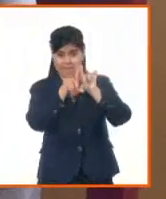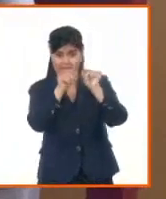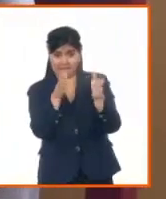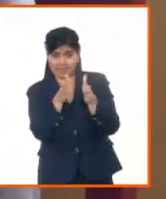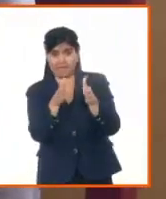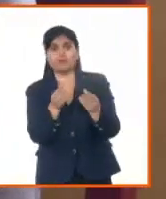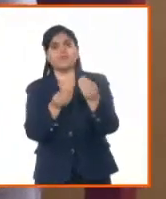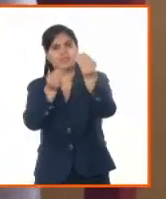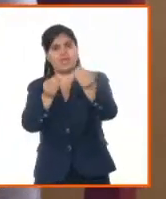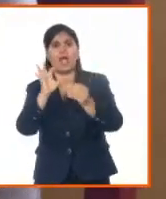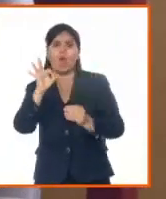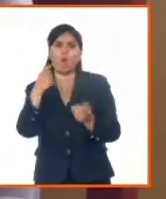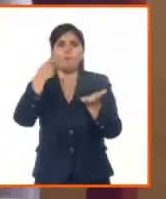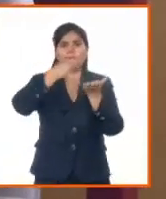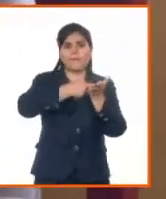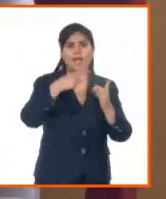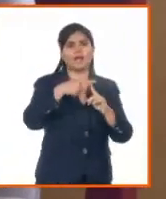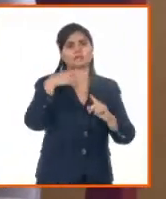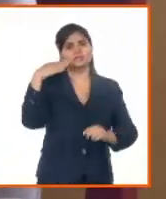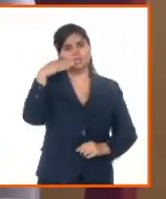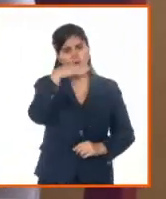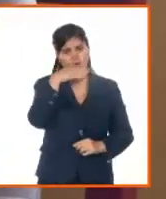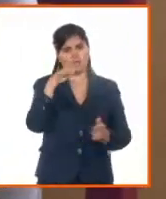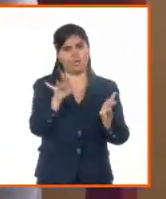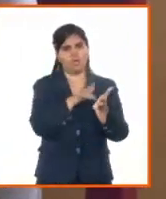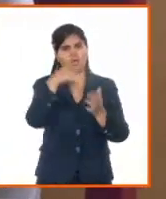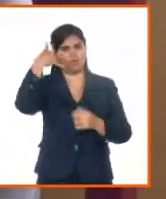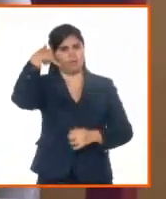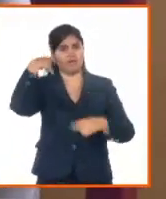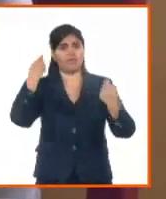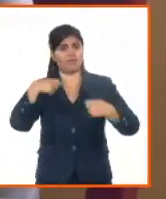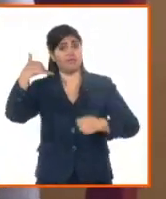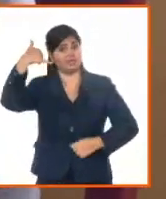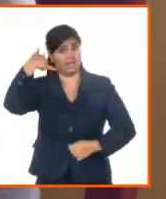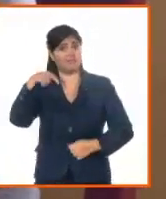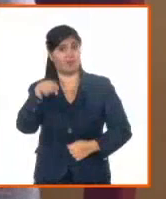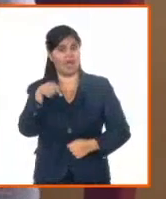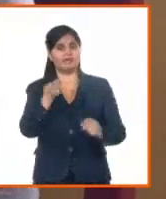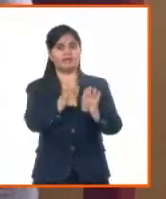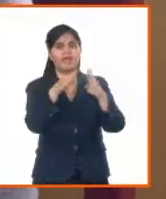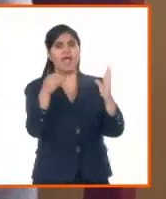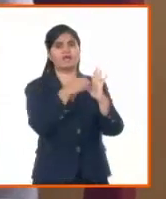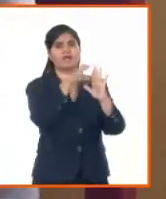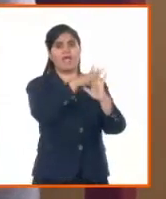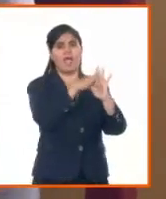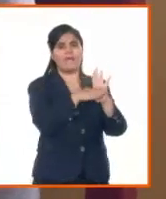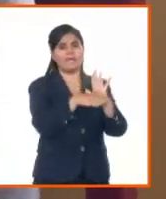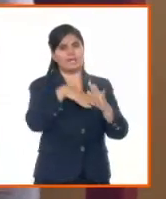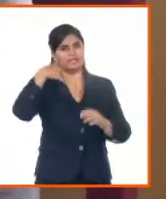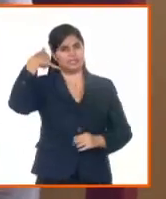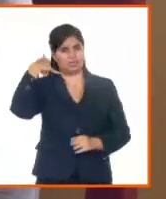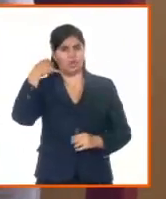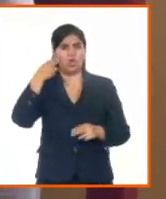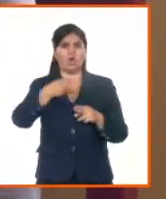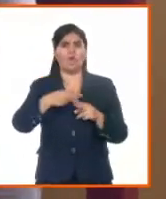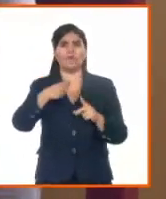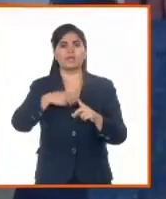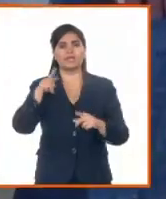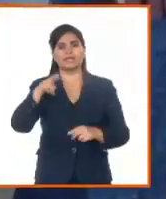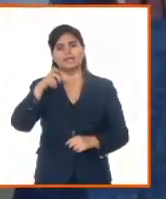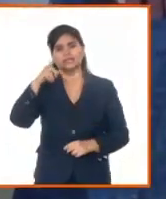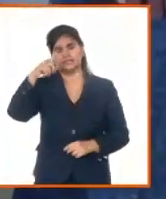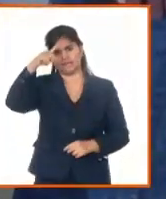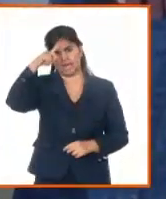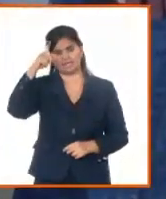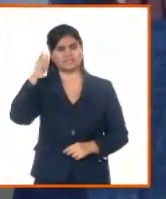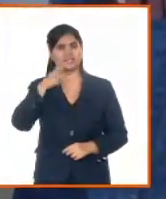pagar de manera digital, que para ello deben contar con un teléfono que tenga esta aplicación actualizada.